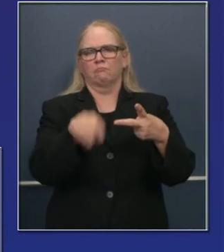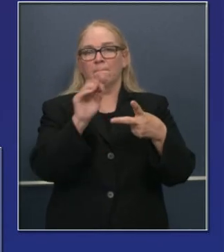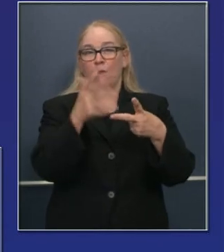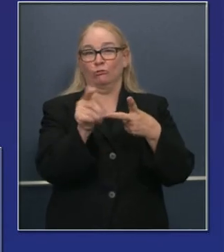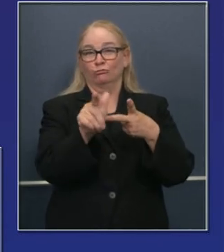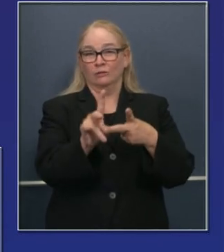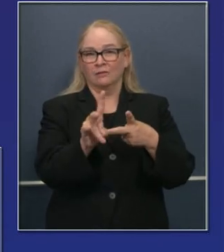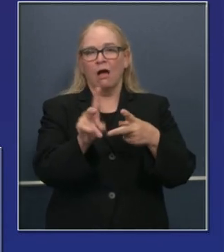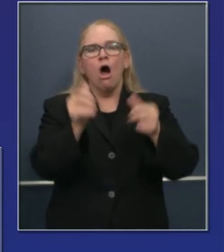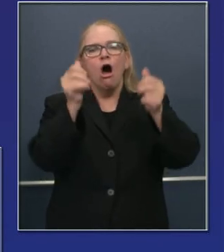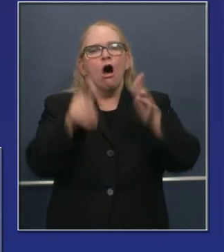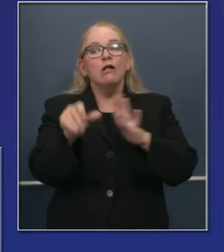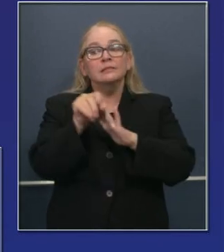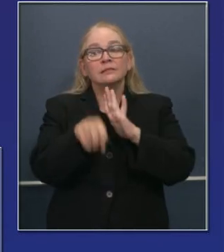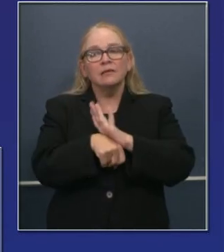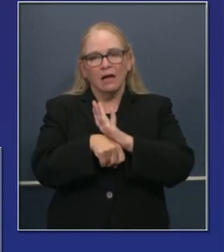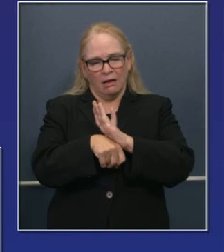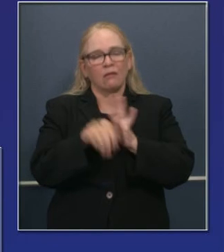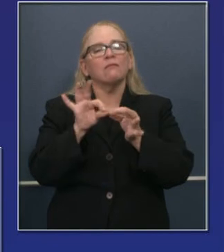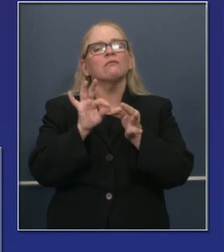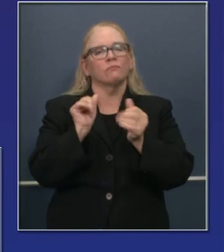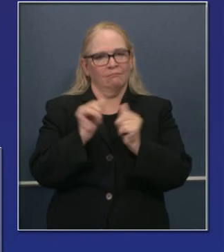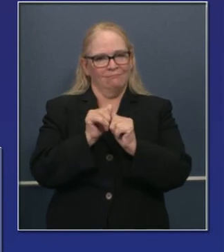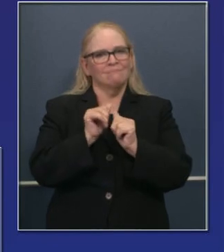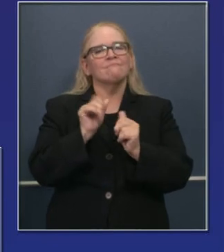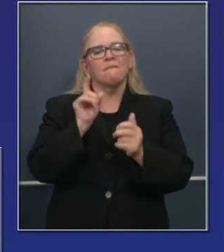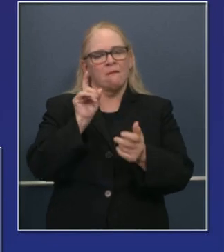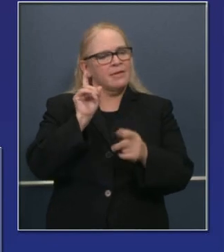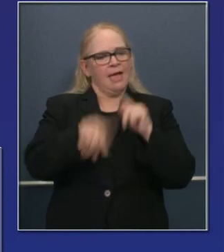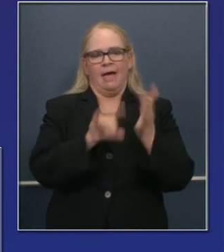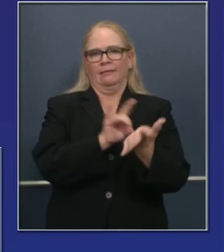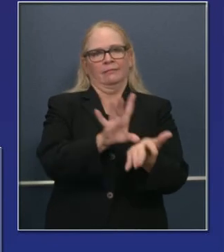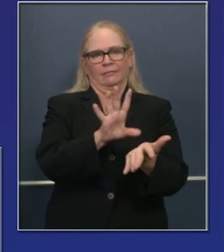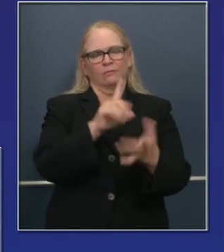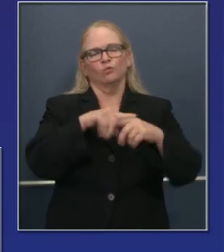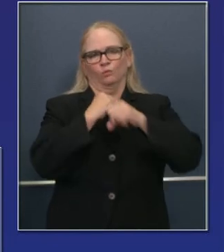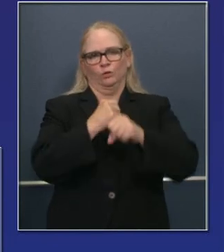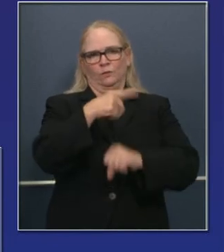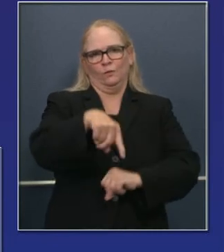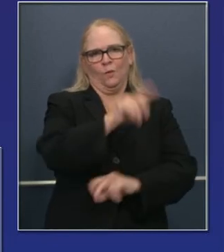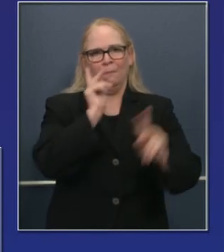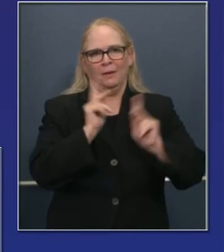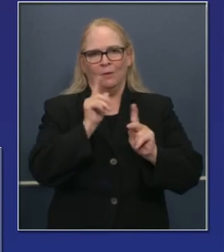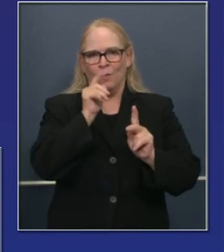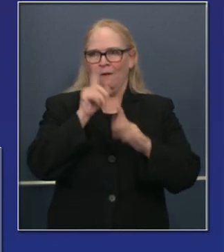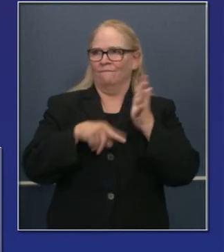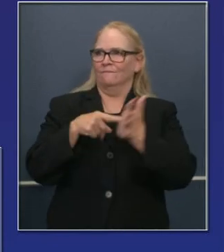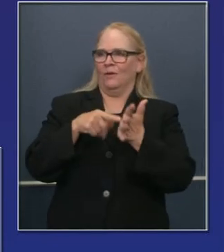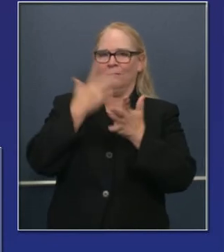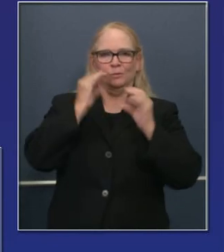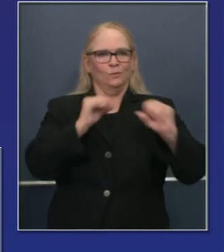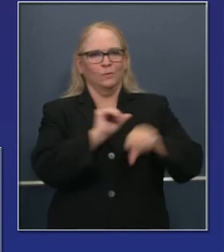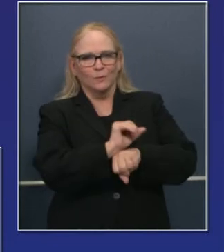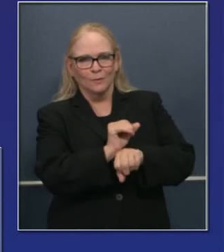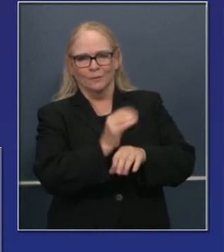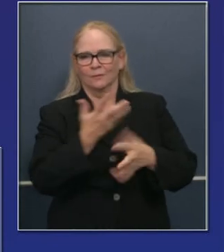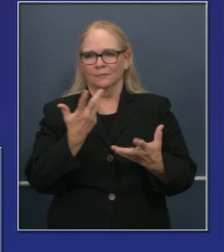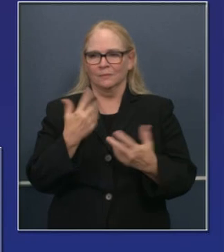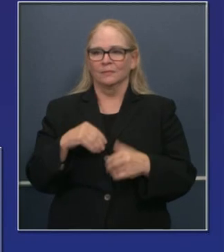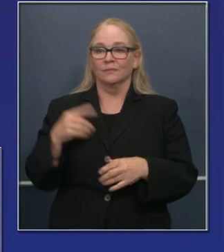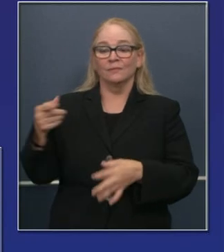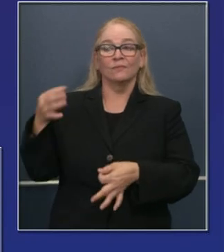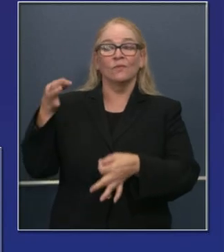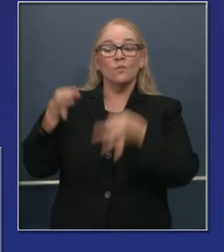segunda orden ejecutiva respecto al desalojos, proporcionando protecciones a lo ancho del Estado. Esto fue codificado por